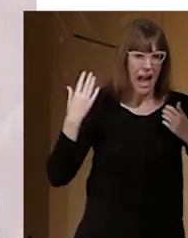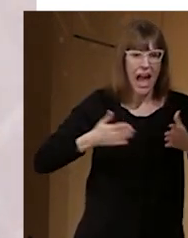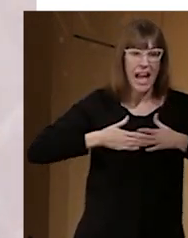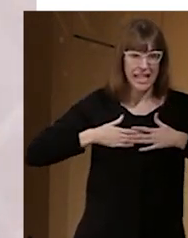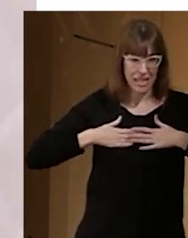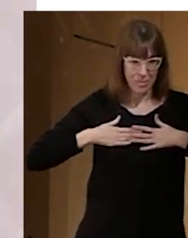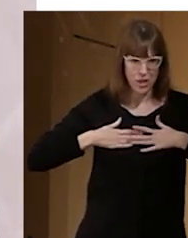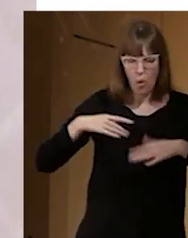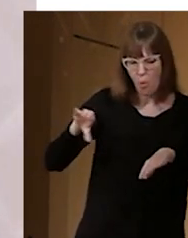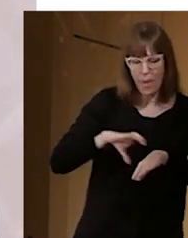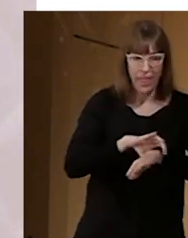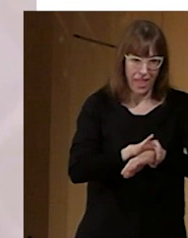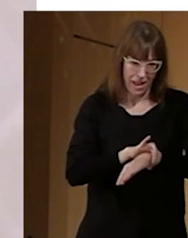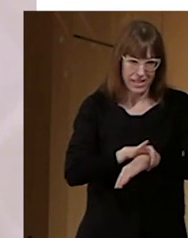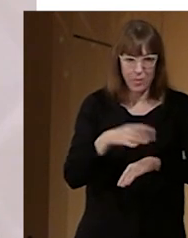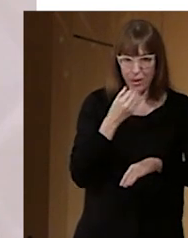etcétera,